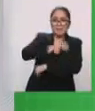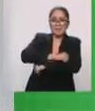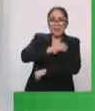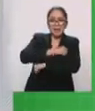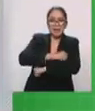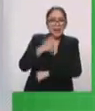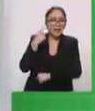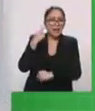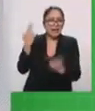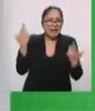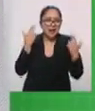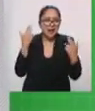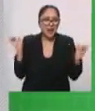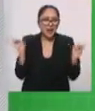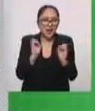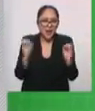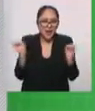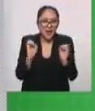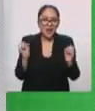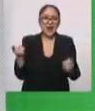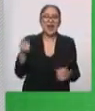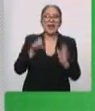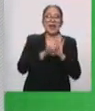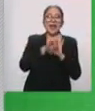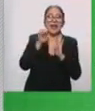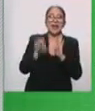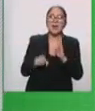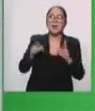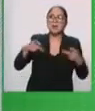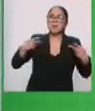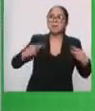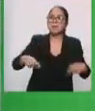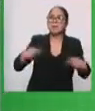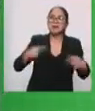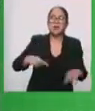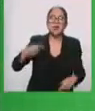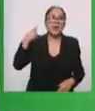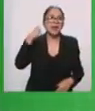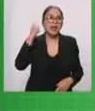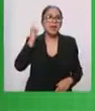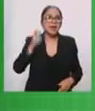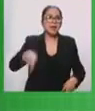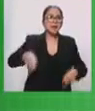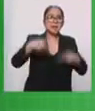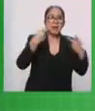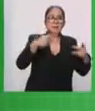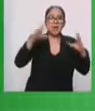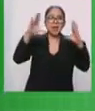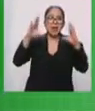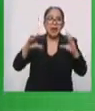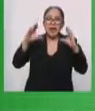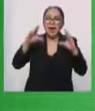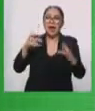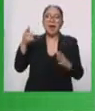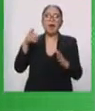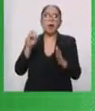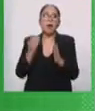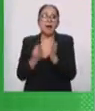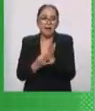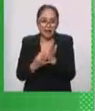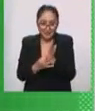que no se escuche la de los... Se compran colchones. ¿Cómo están? Oigan, gracias por tomarnos esta